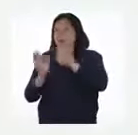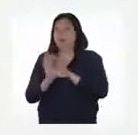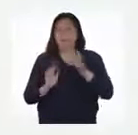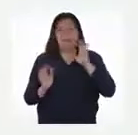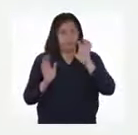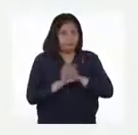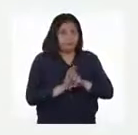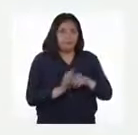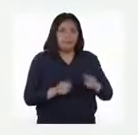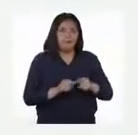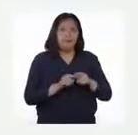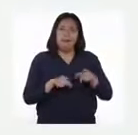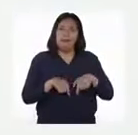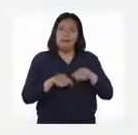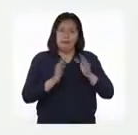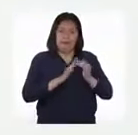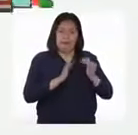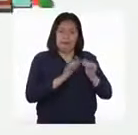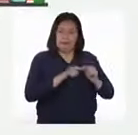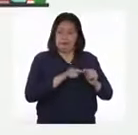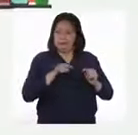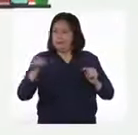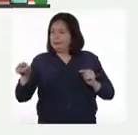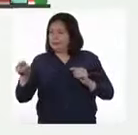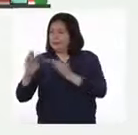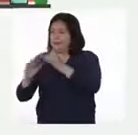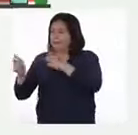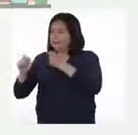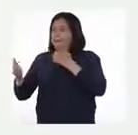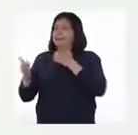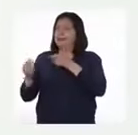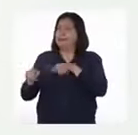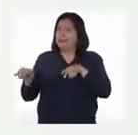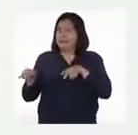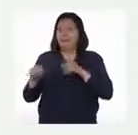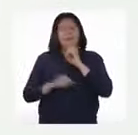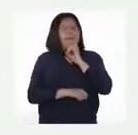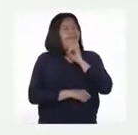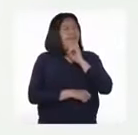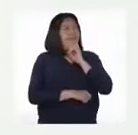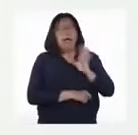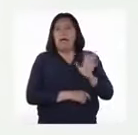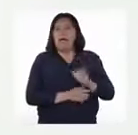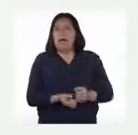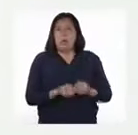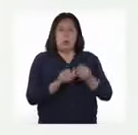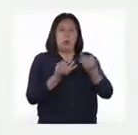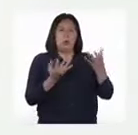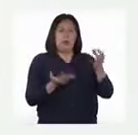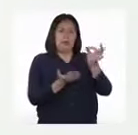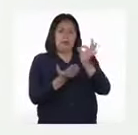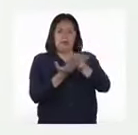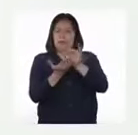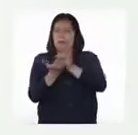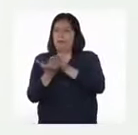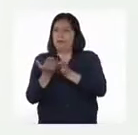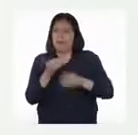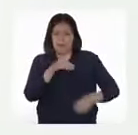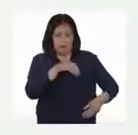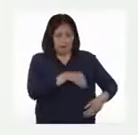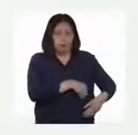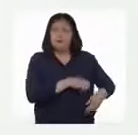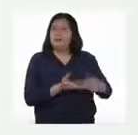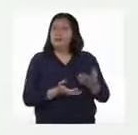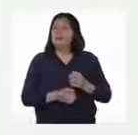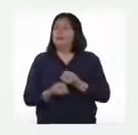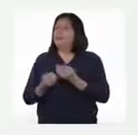Por ejemplo, la distancia que hay de mi casa a la tienda más cercana. La cantidad de monedas que tengo en el bolsillo.